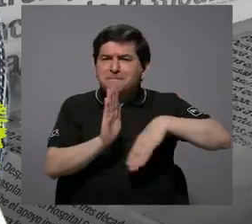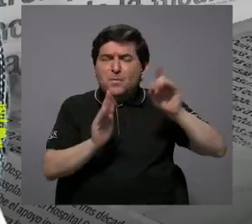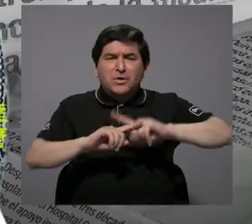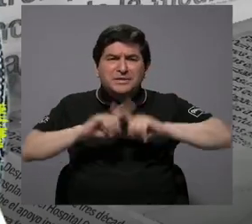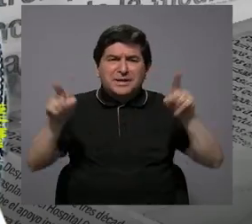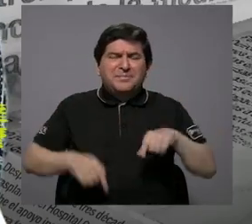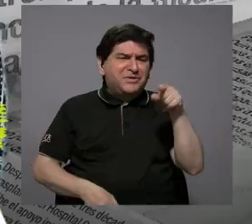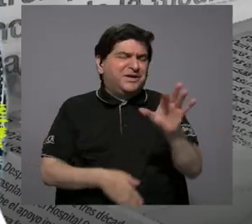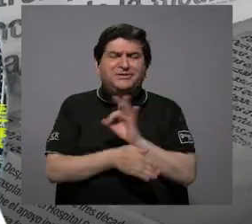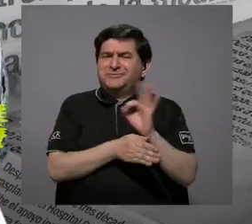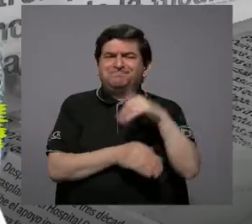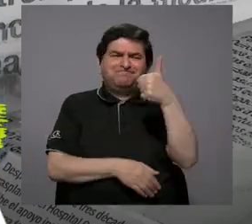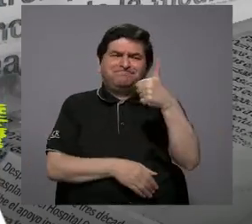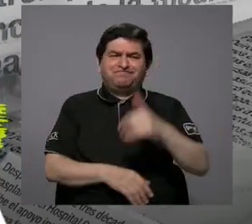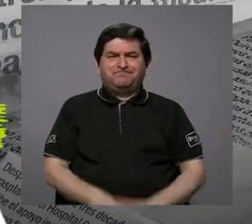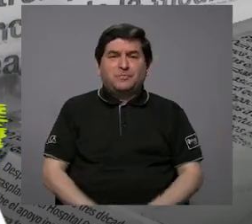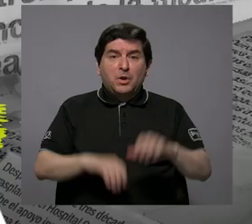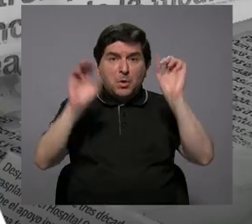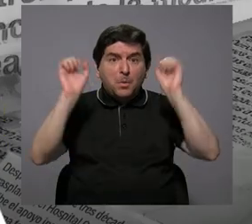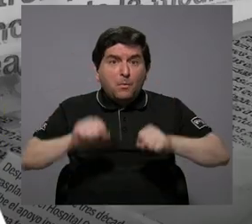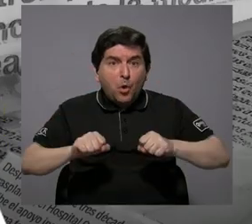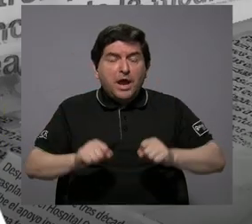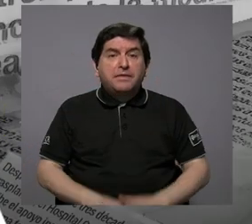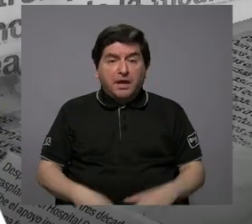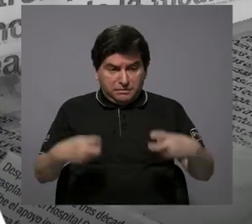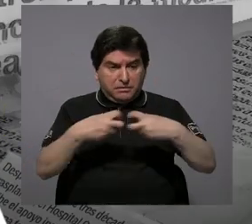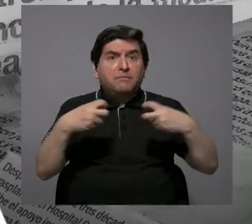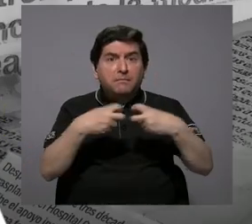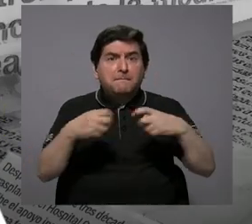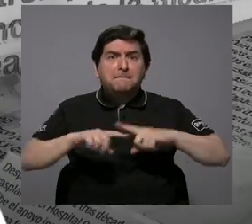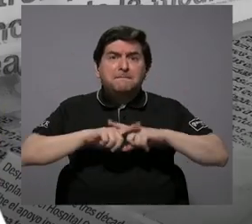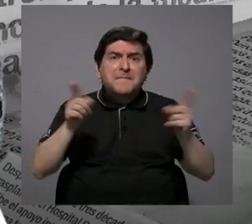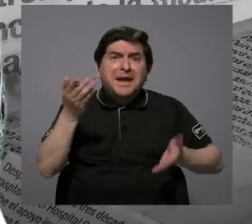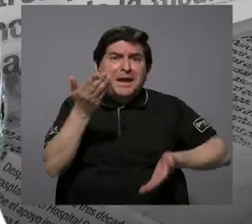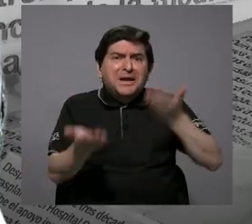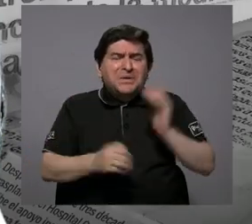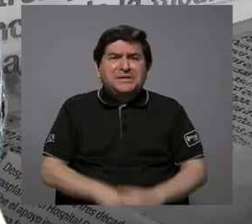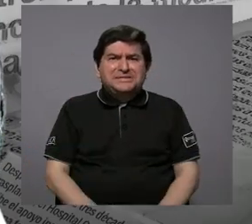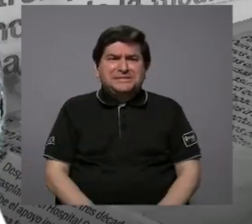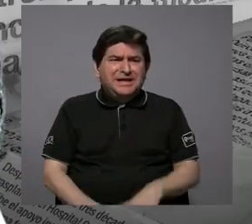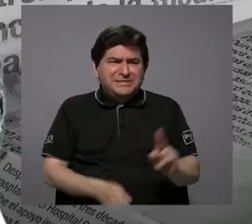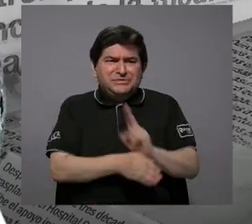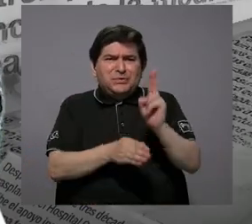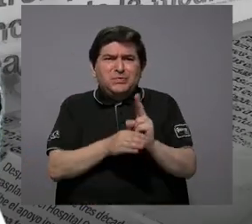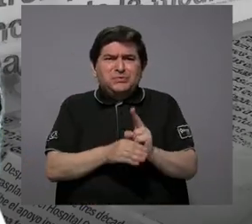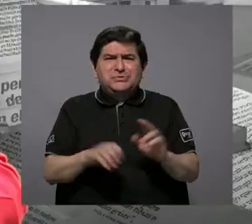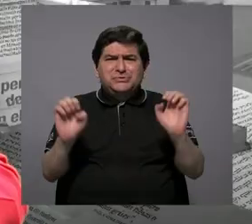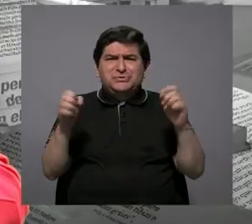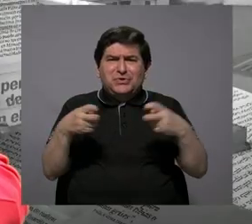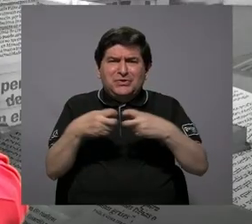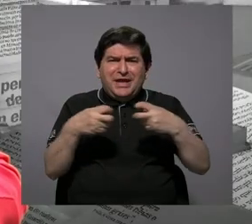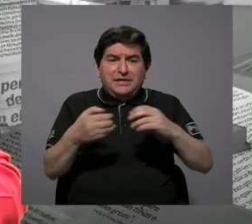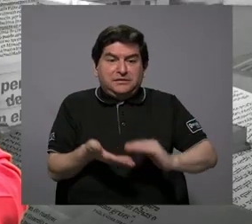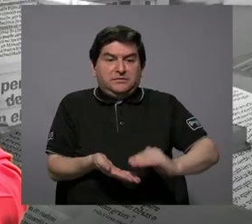pero que van a ser ineficientes. Que pueden ser de energía eléctrica, pero puede ser que más bien estén consumiendo más. A eso iríamos.